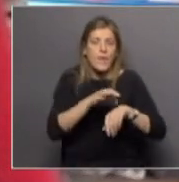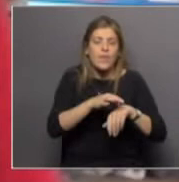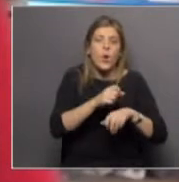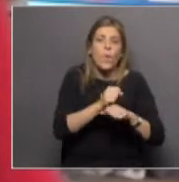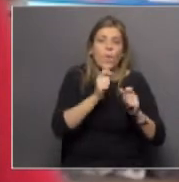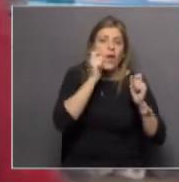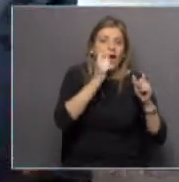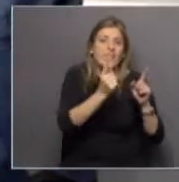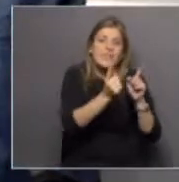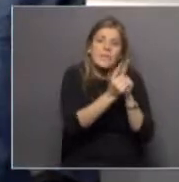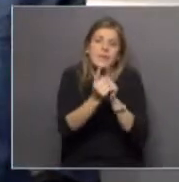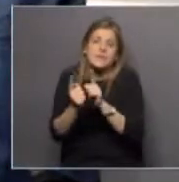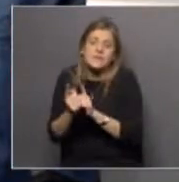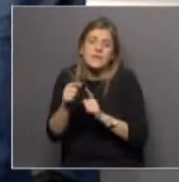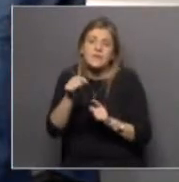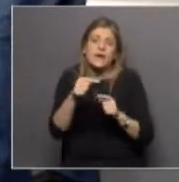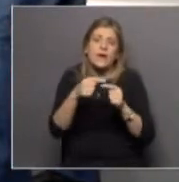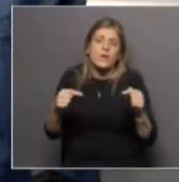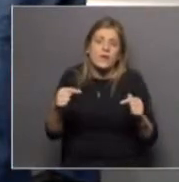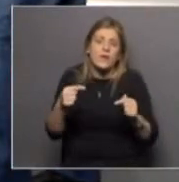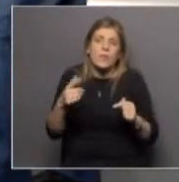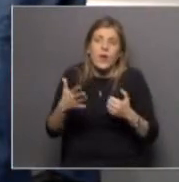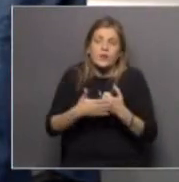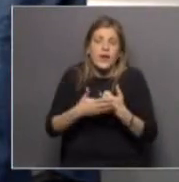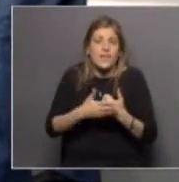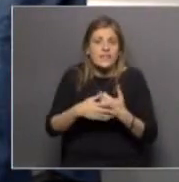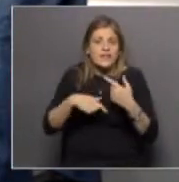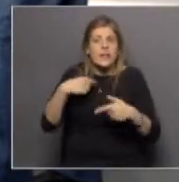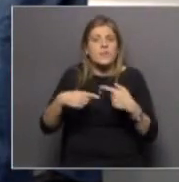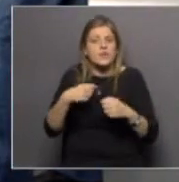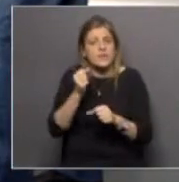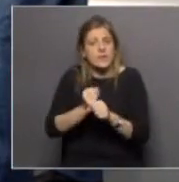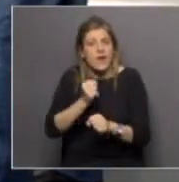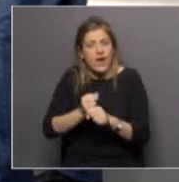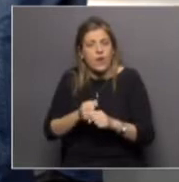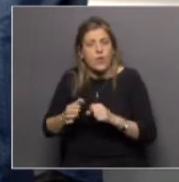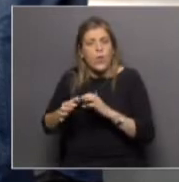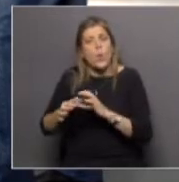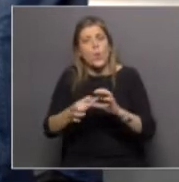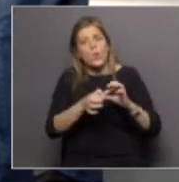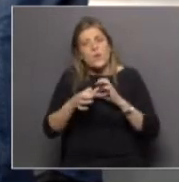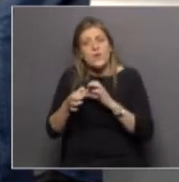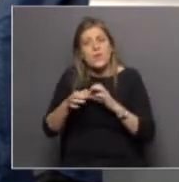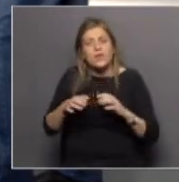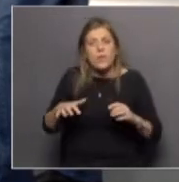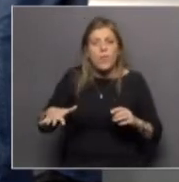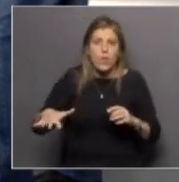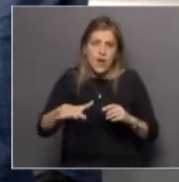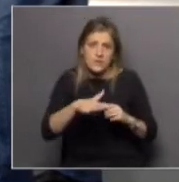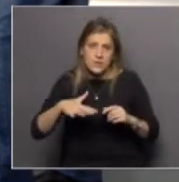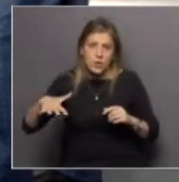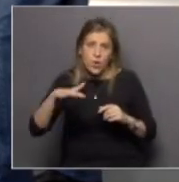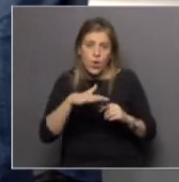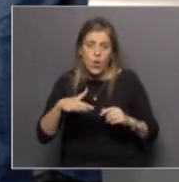todo esto nos alerta que tenemos que seguir trabajando unidos con población porque